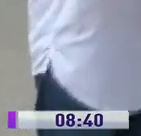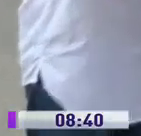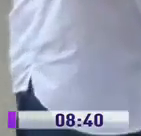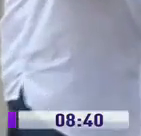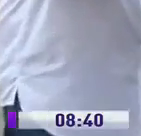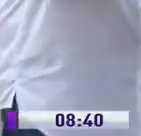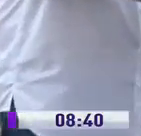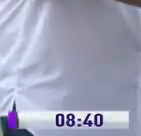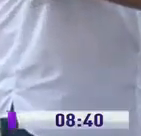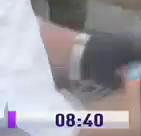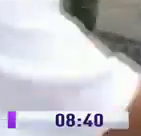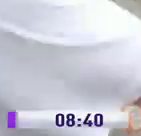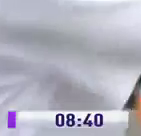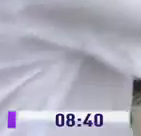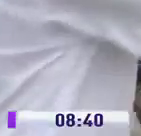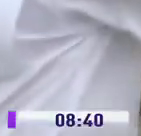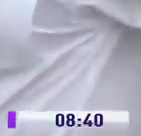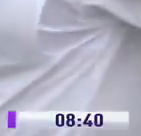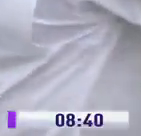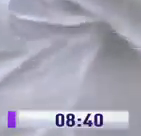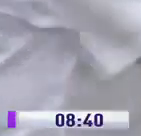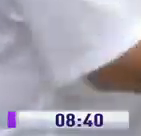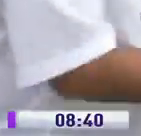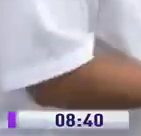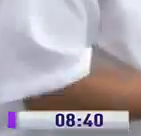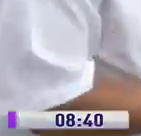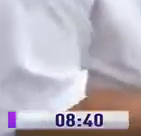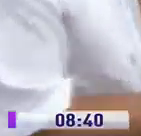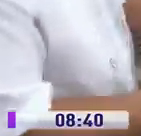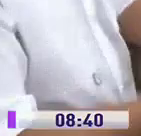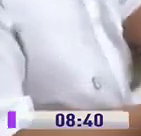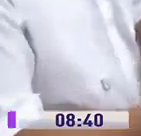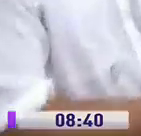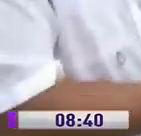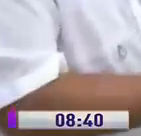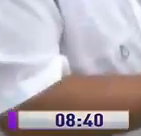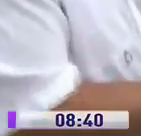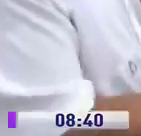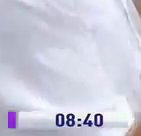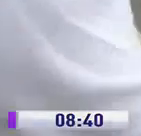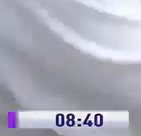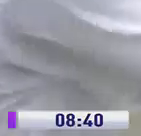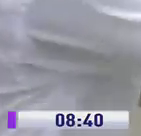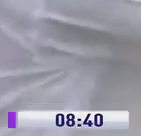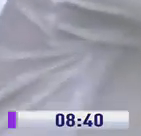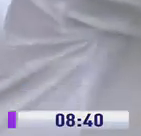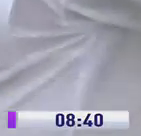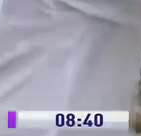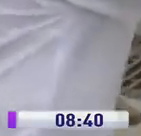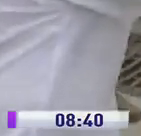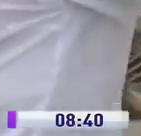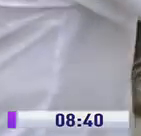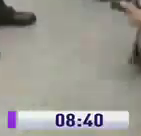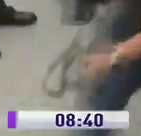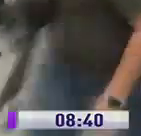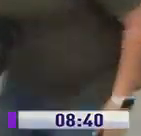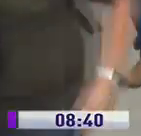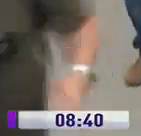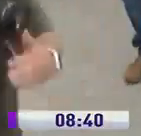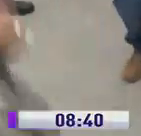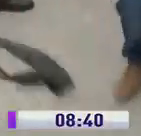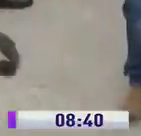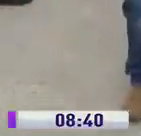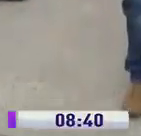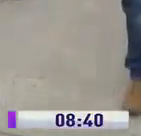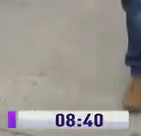donaciones de mascarillas a instituciones como las Fuerzas Armadas y Policía Nacional. Desde Machala, provincia de